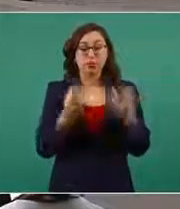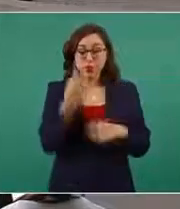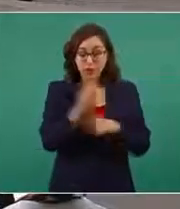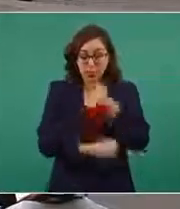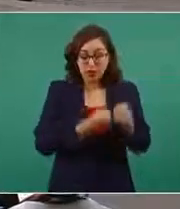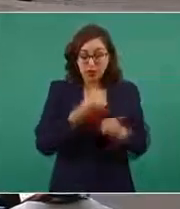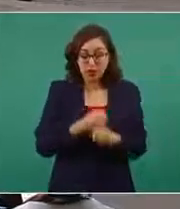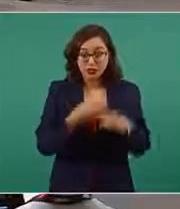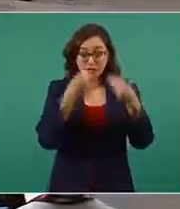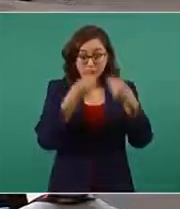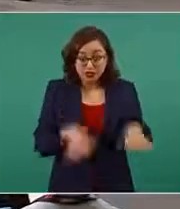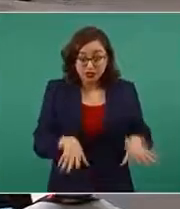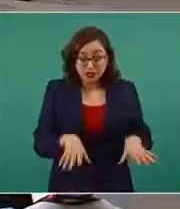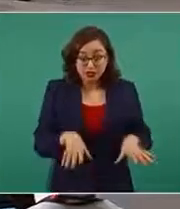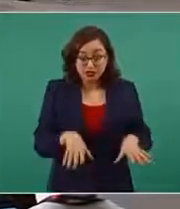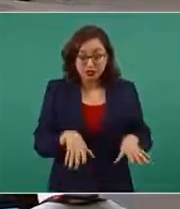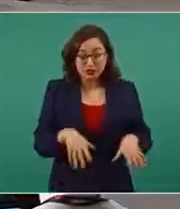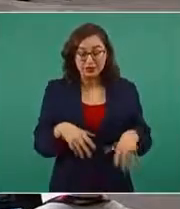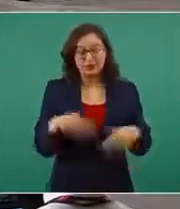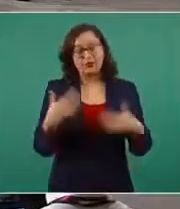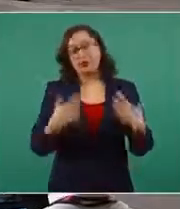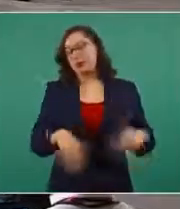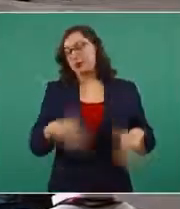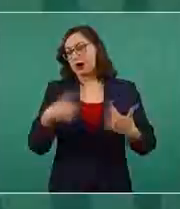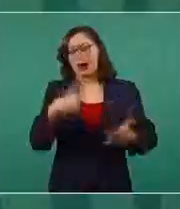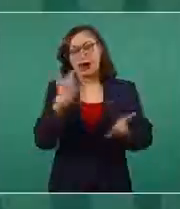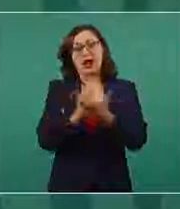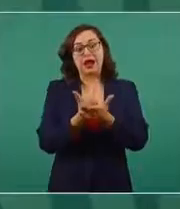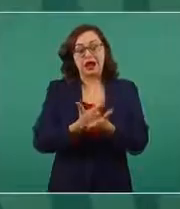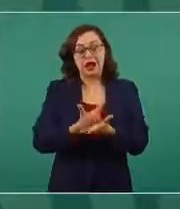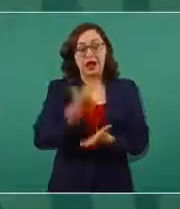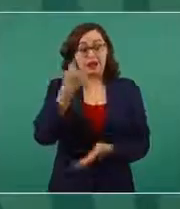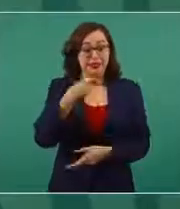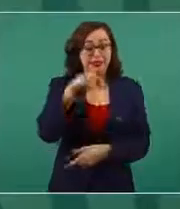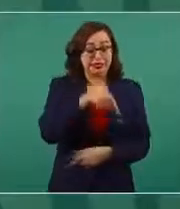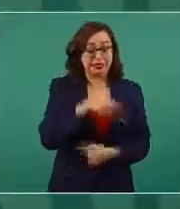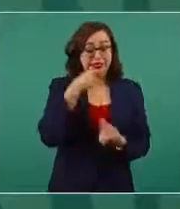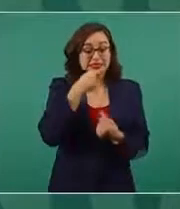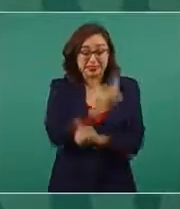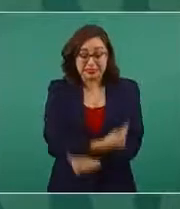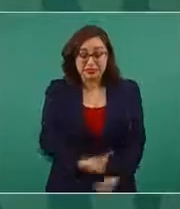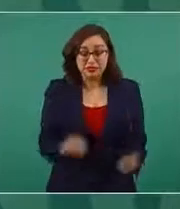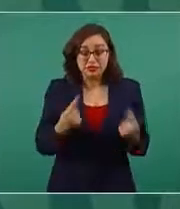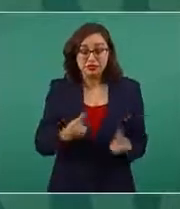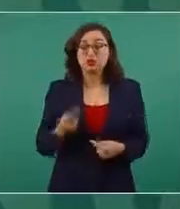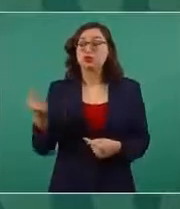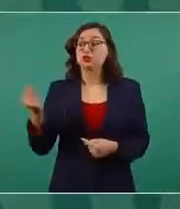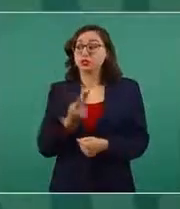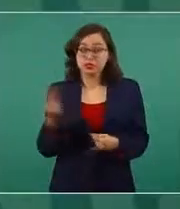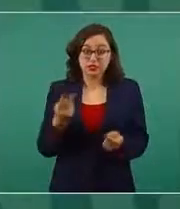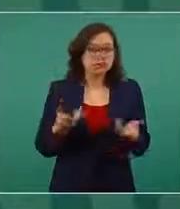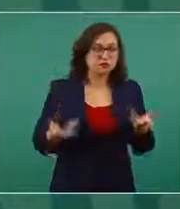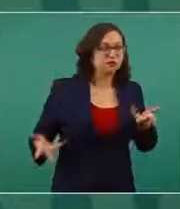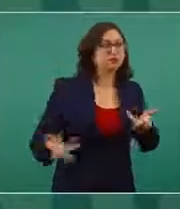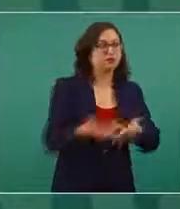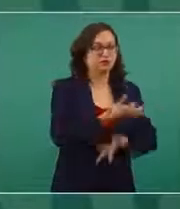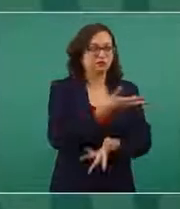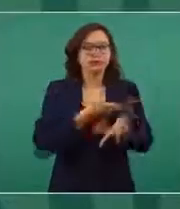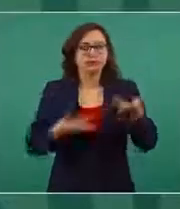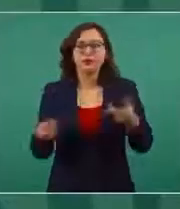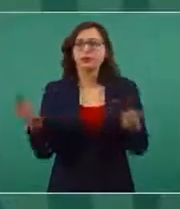perdido de ese desarrollo, que implica la relación social que tienen niñas y niños en el espacio educativo,